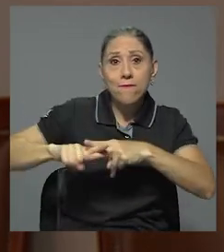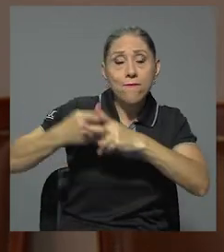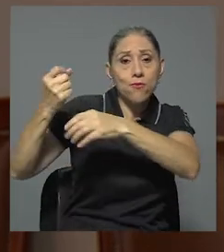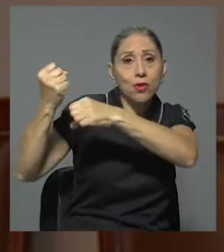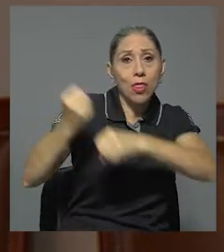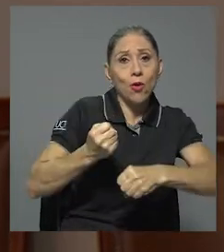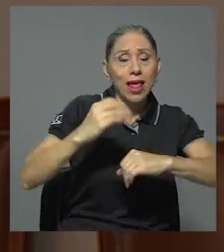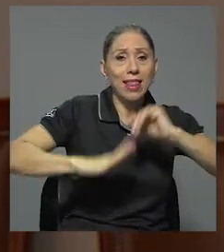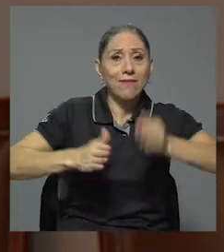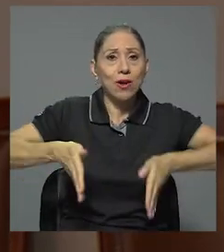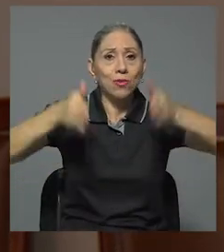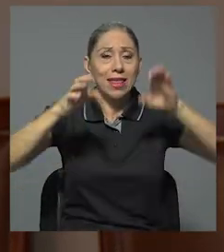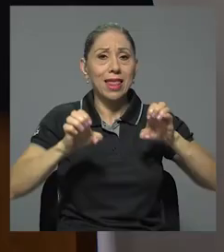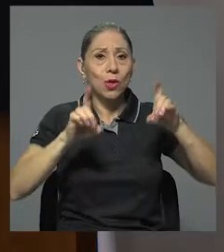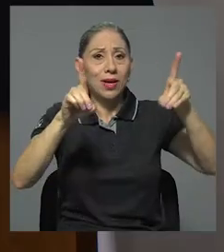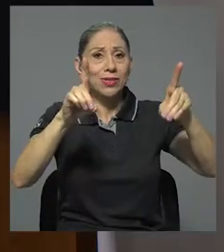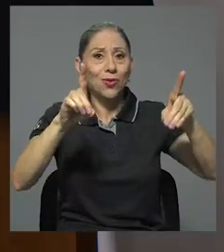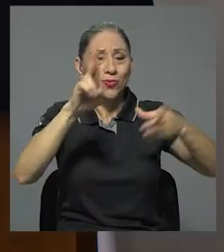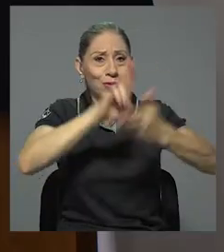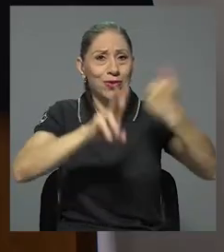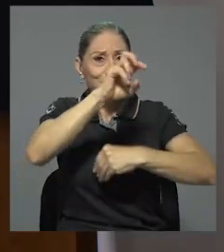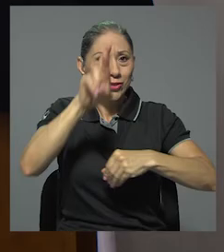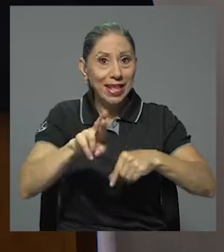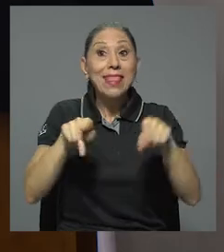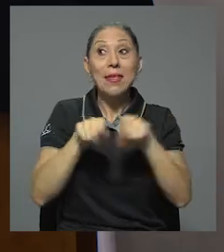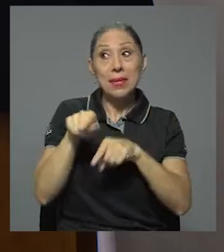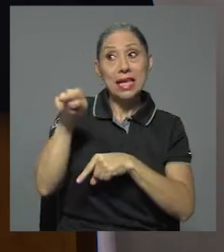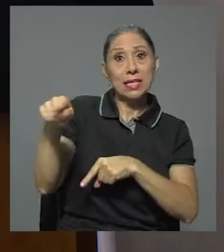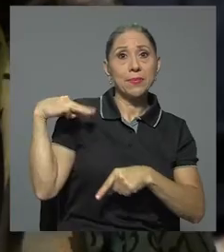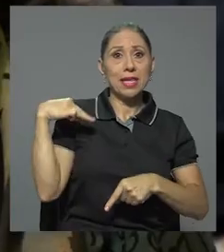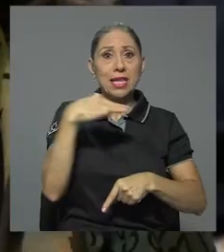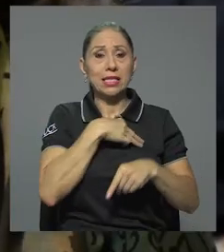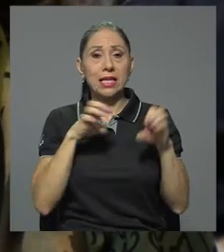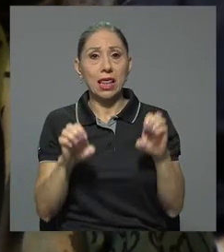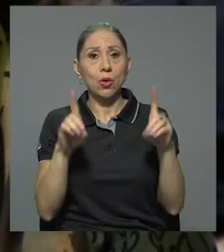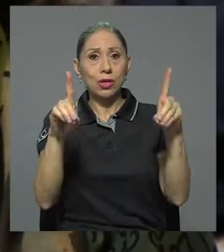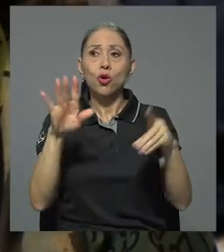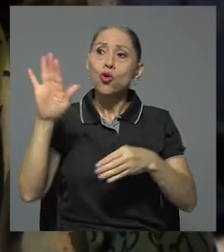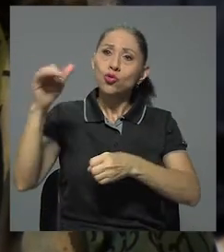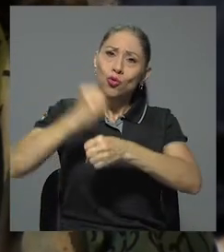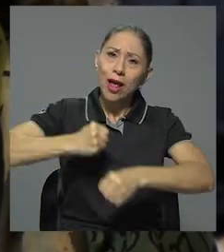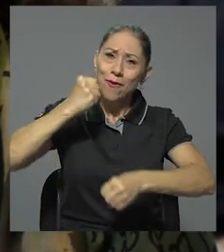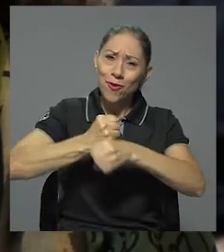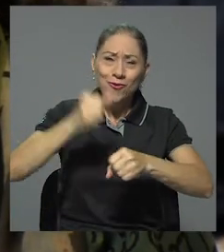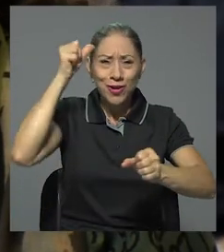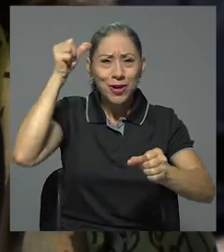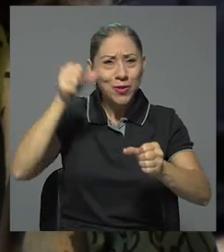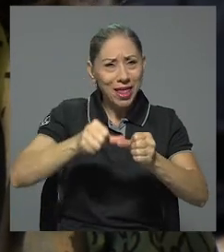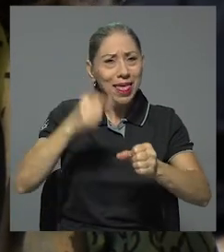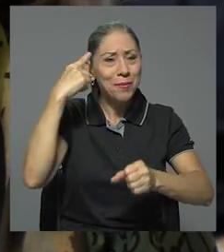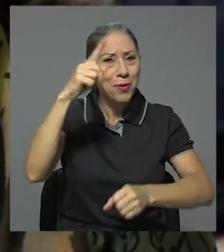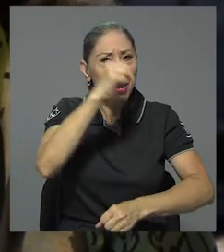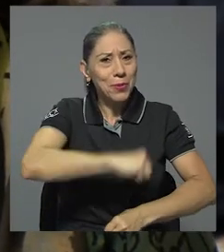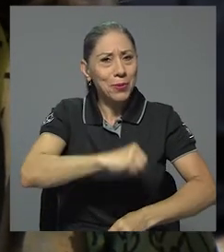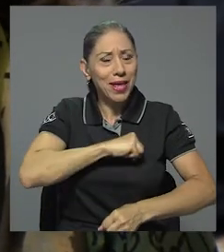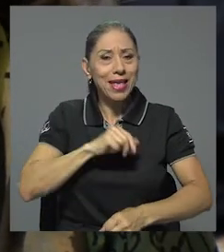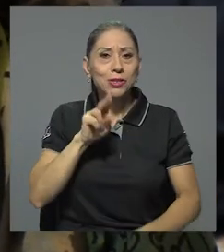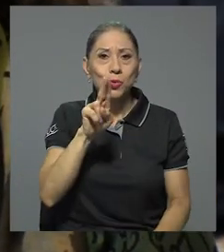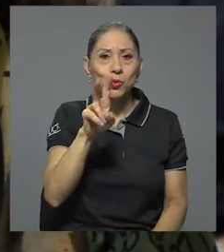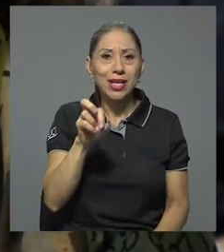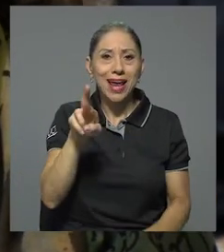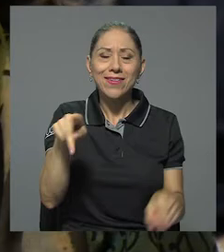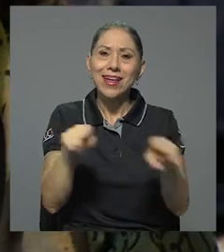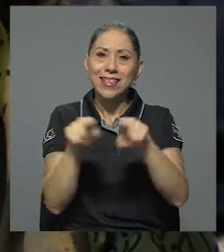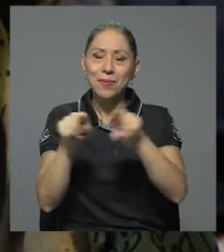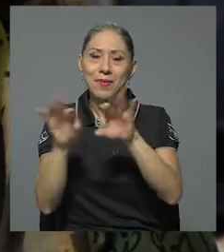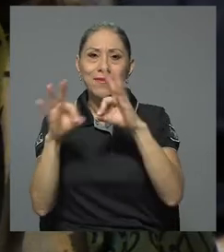Educación de la Universidad de Costa Rica y ministra de Educación. Su labor fue recordada por autoridades de la UCR y